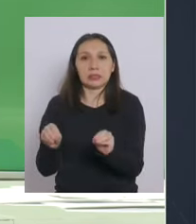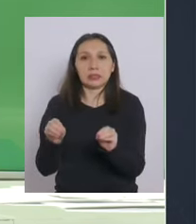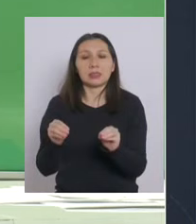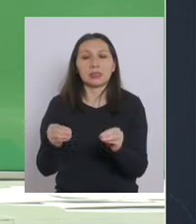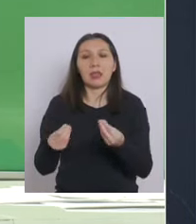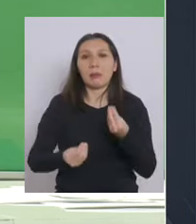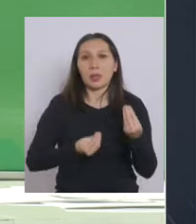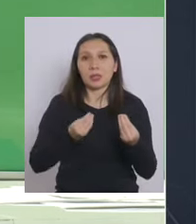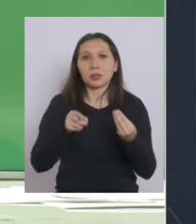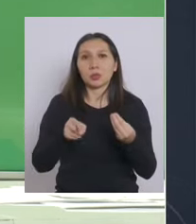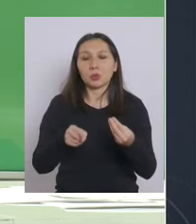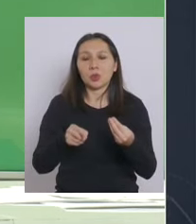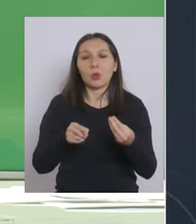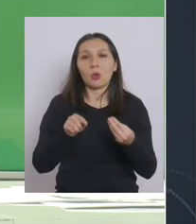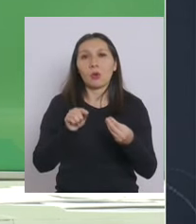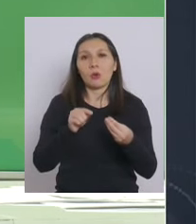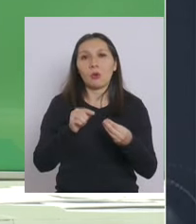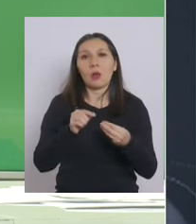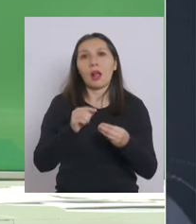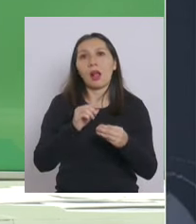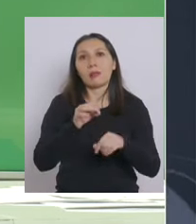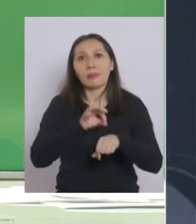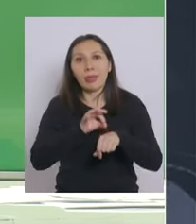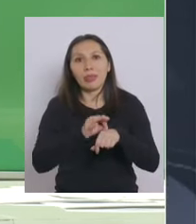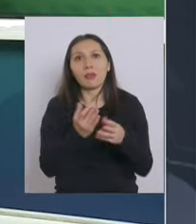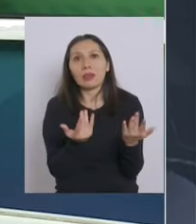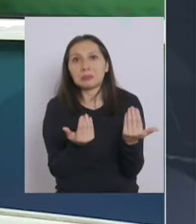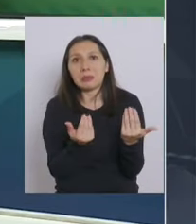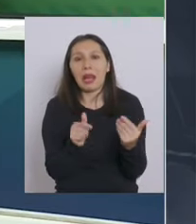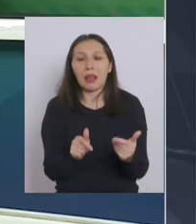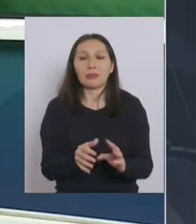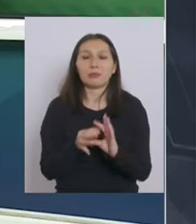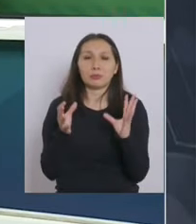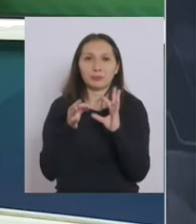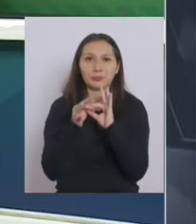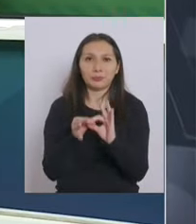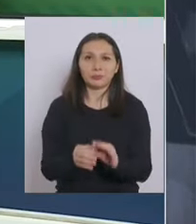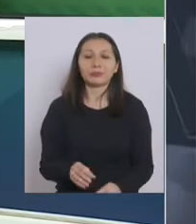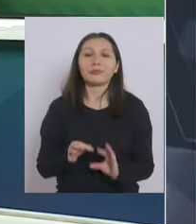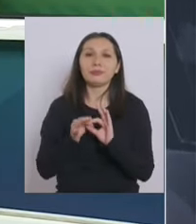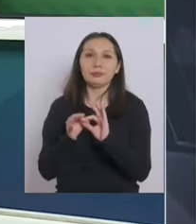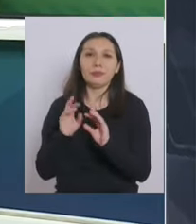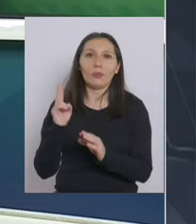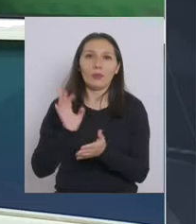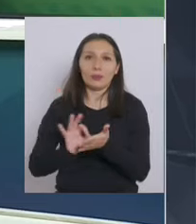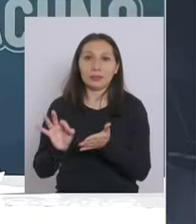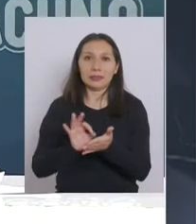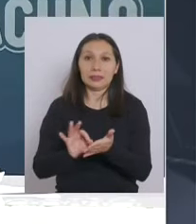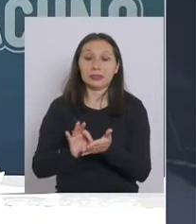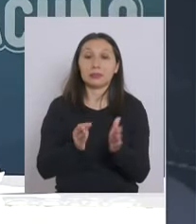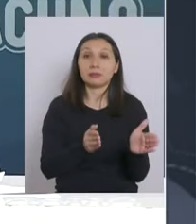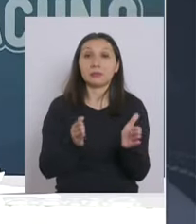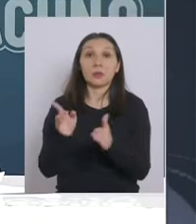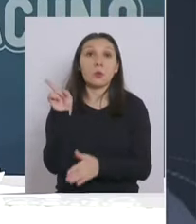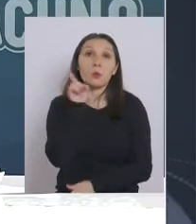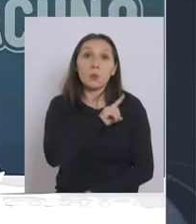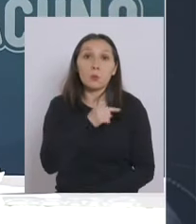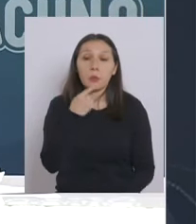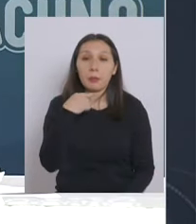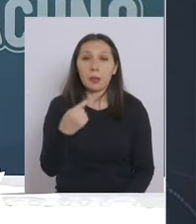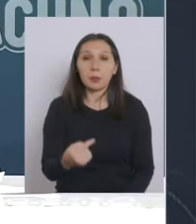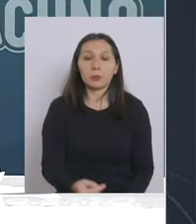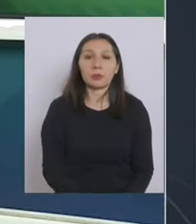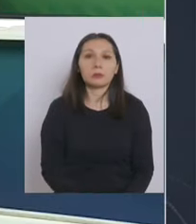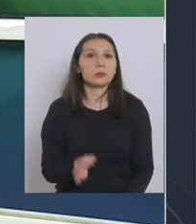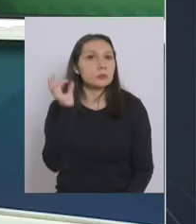esta razón sus resoluciones muchas gracias muchas gracias subsecretario pasamos a la última pregunta